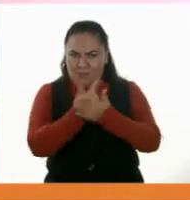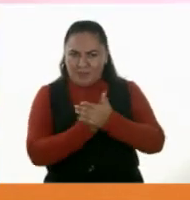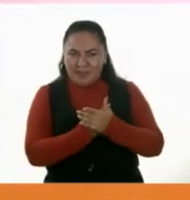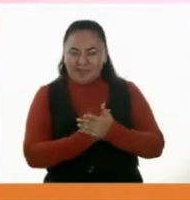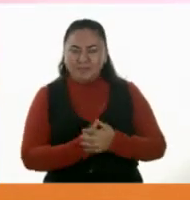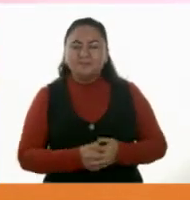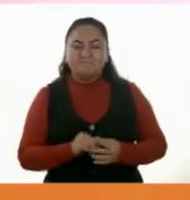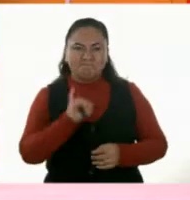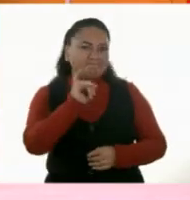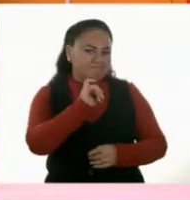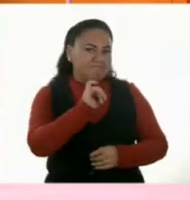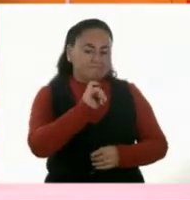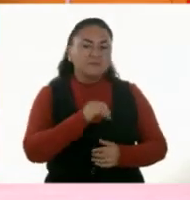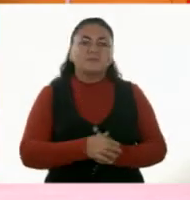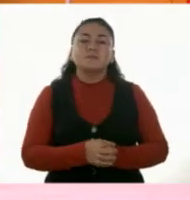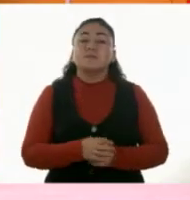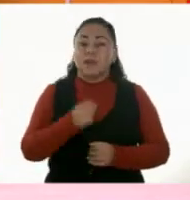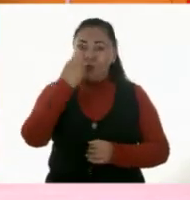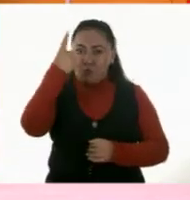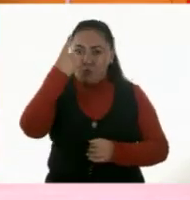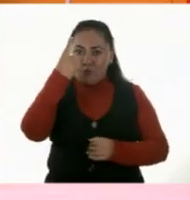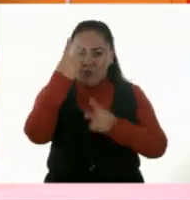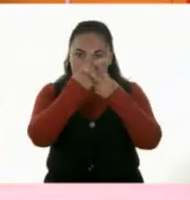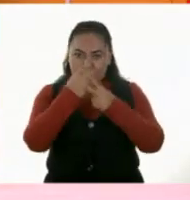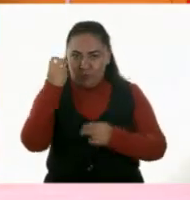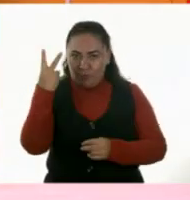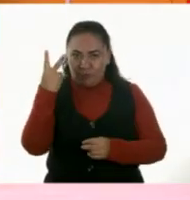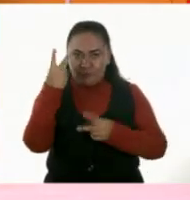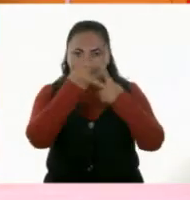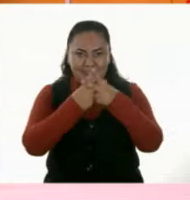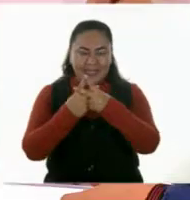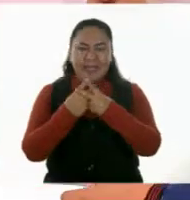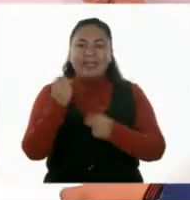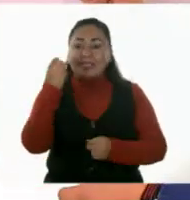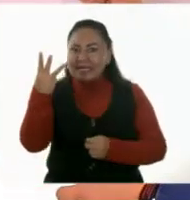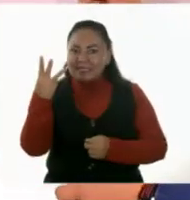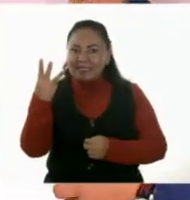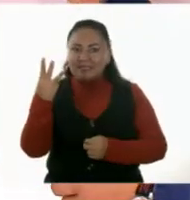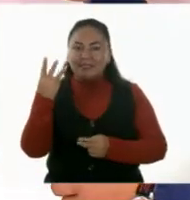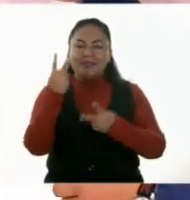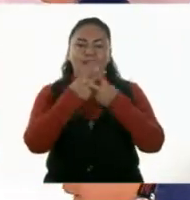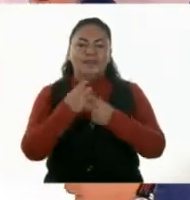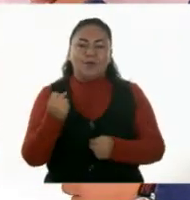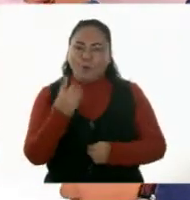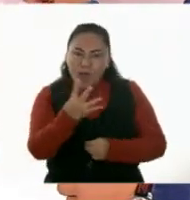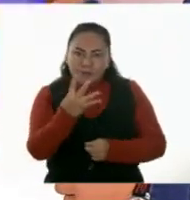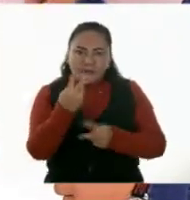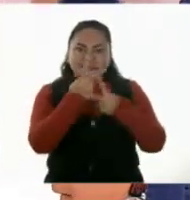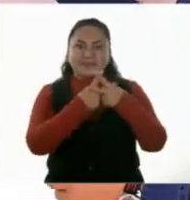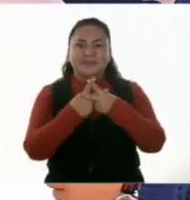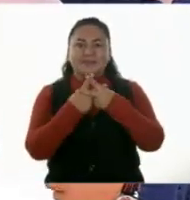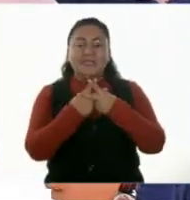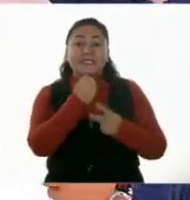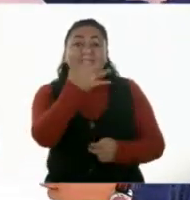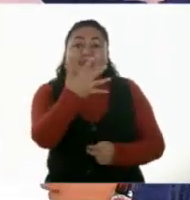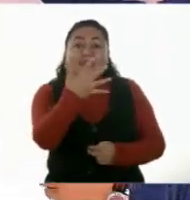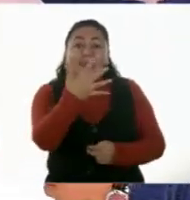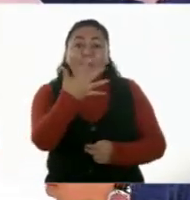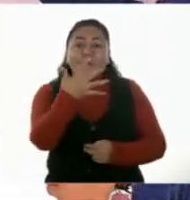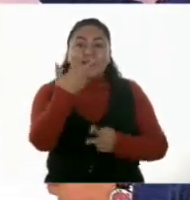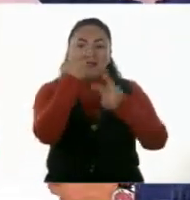muy bien. Una estrellita, dos estrellitas, tres estrellitas. Estrellitas, cuatro estrellitas,